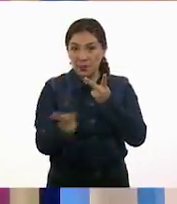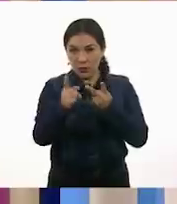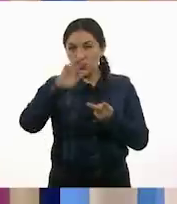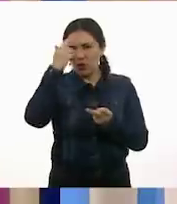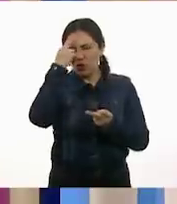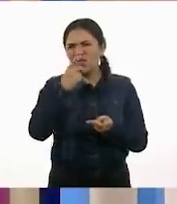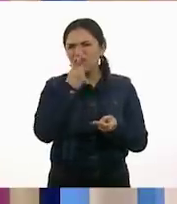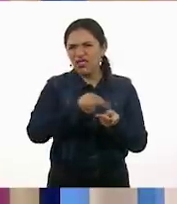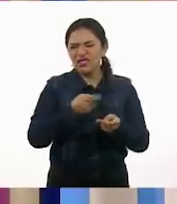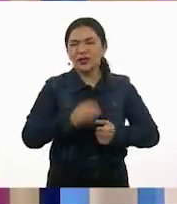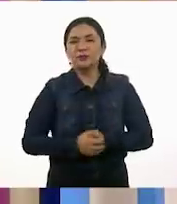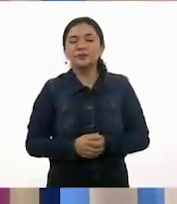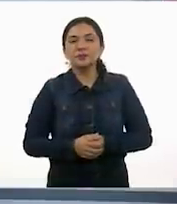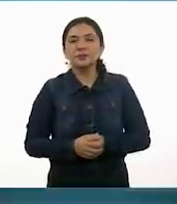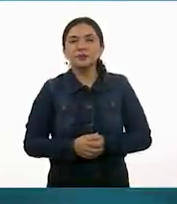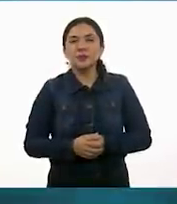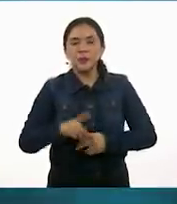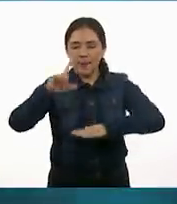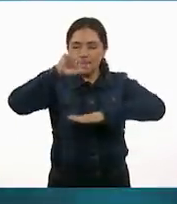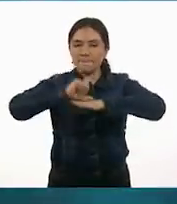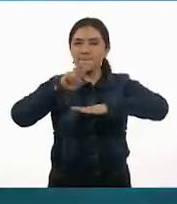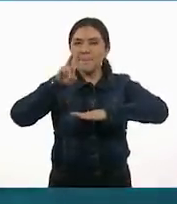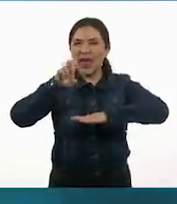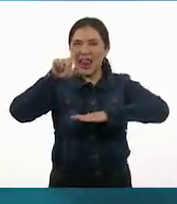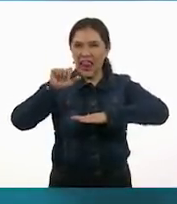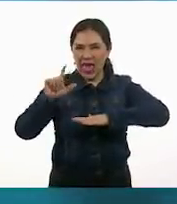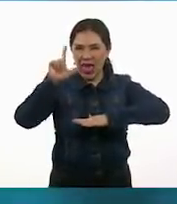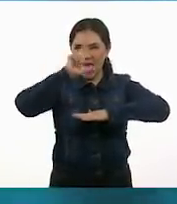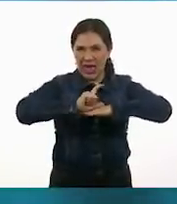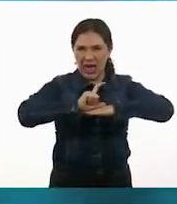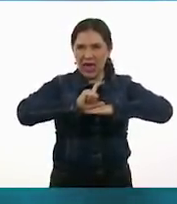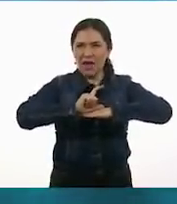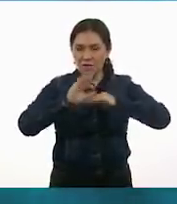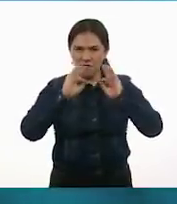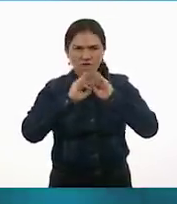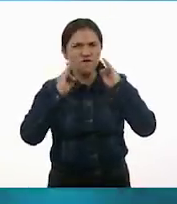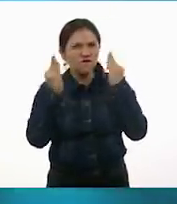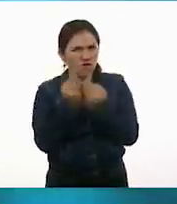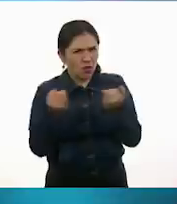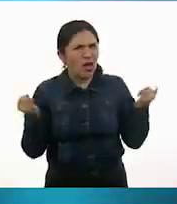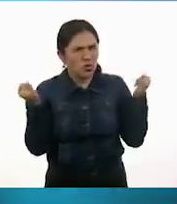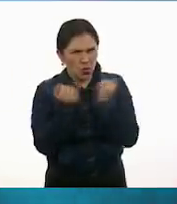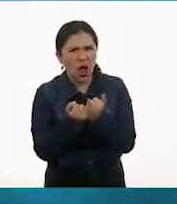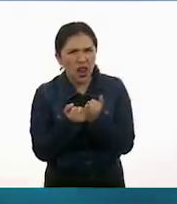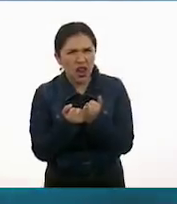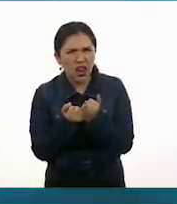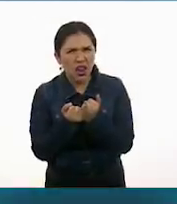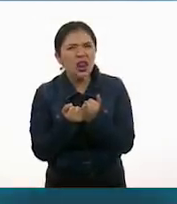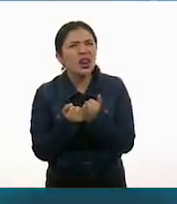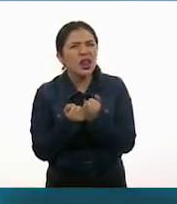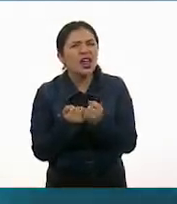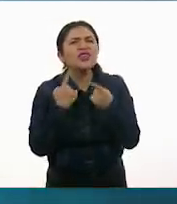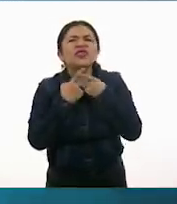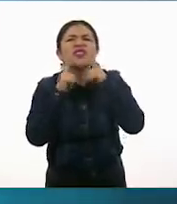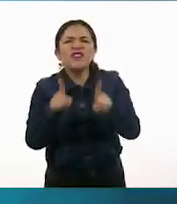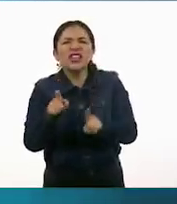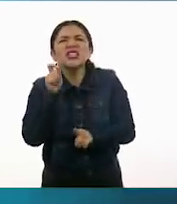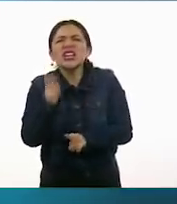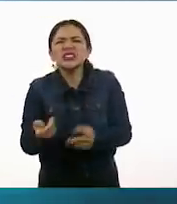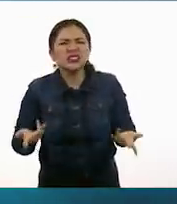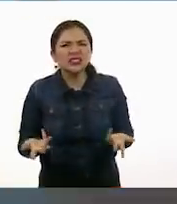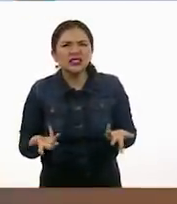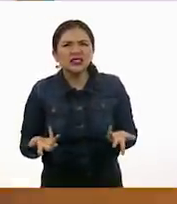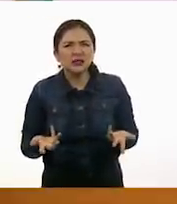recordemos. ¿Las velas de los barcos tienen la misma forma? ¿En qué son diferentes?